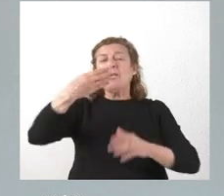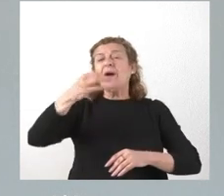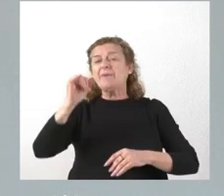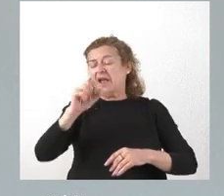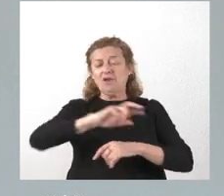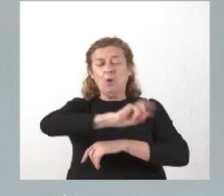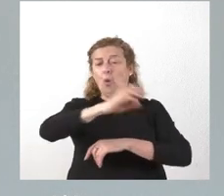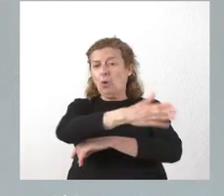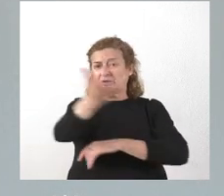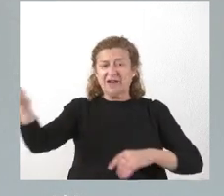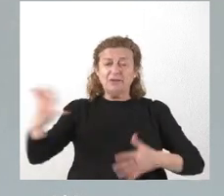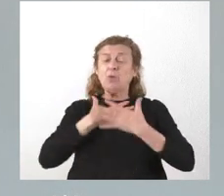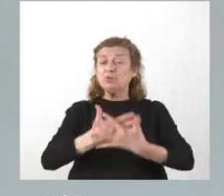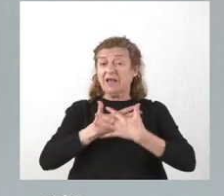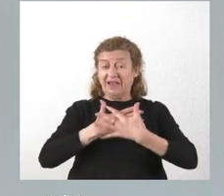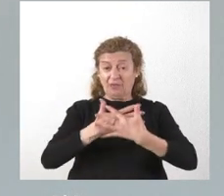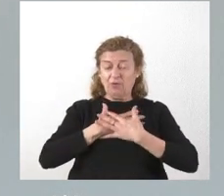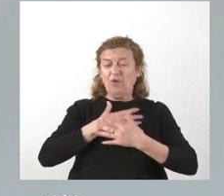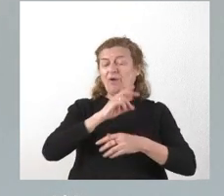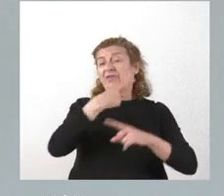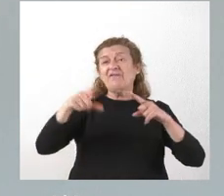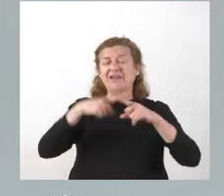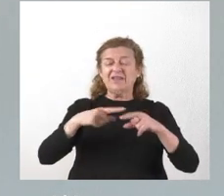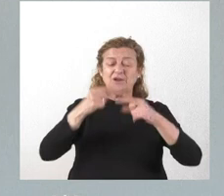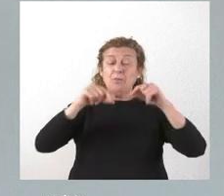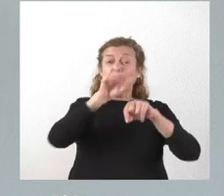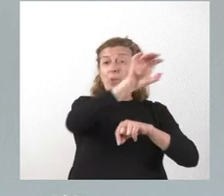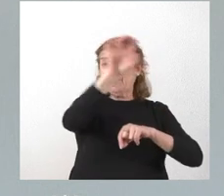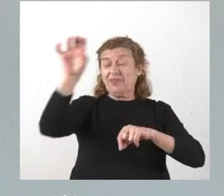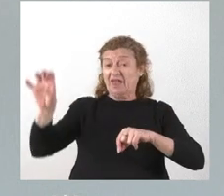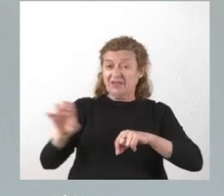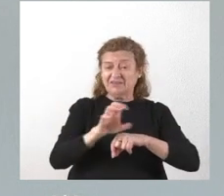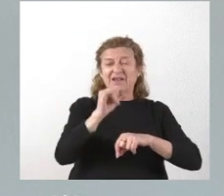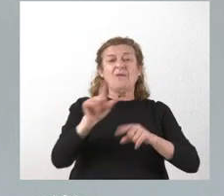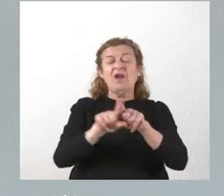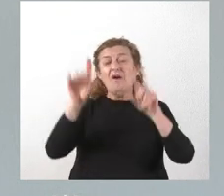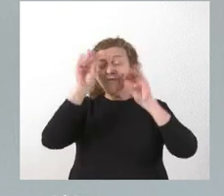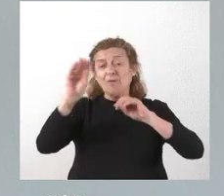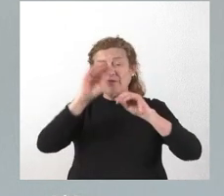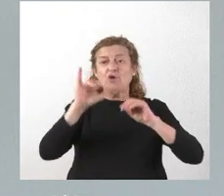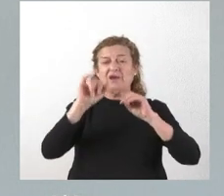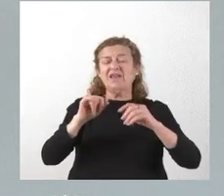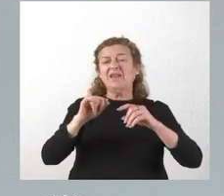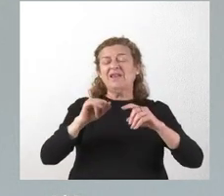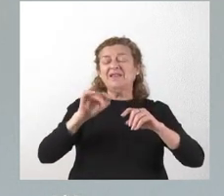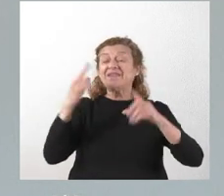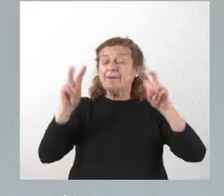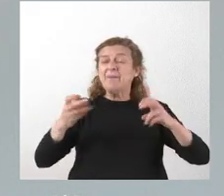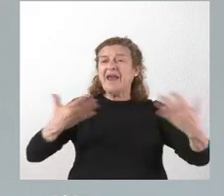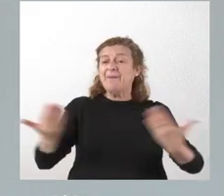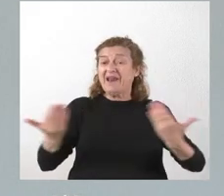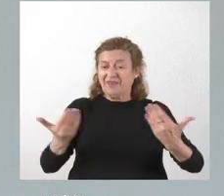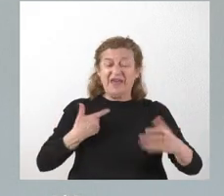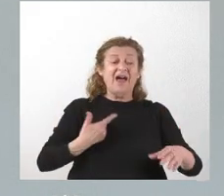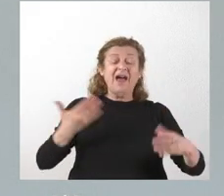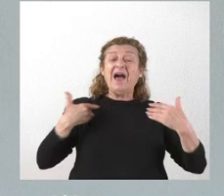organizaciones de voluntariado en diversas provincias que incluye formación en materia de emergencia. Las ayudas van a servir para